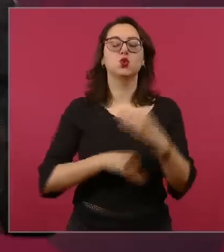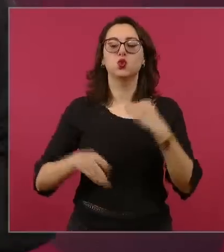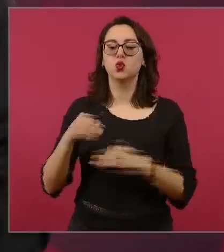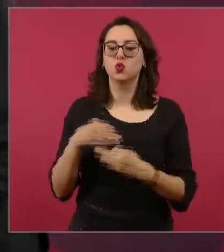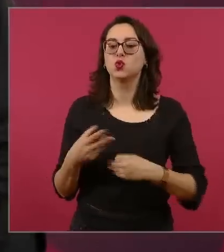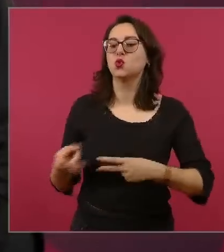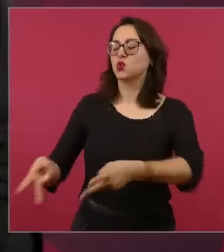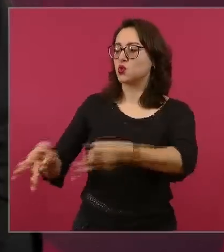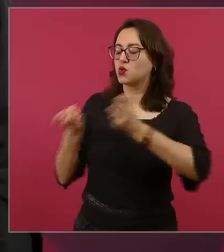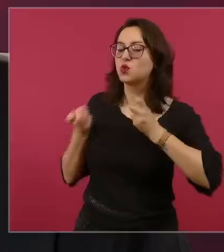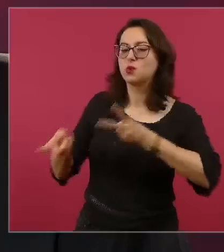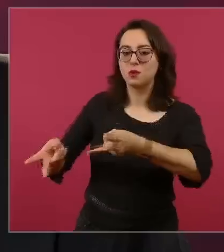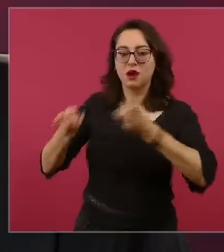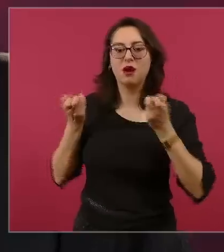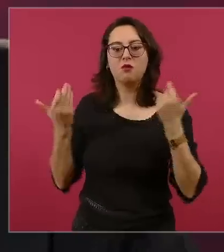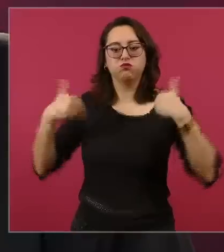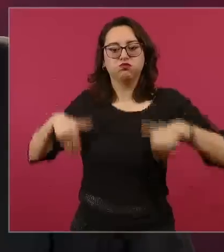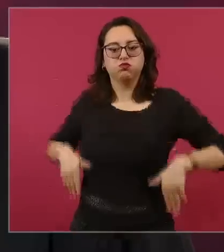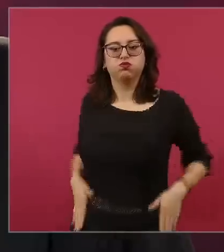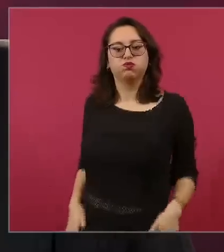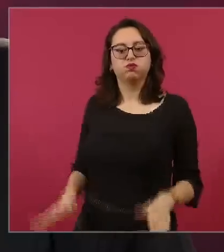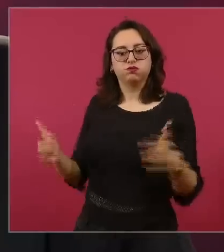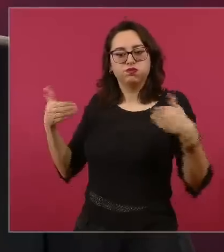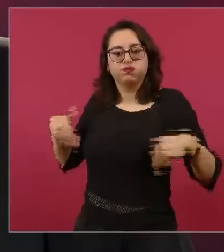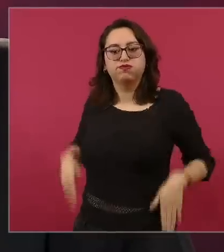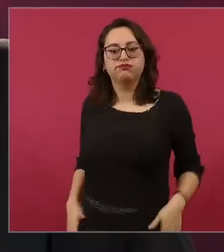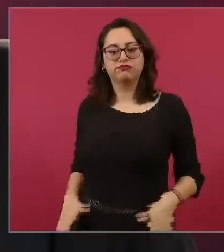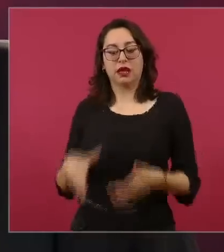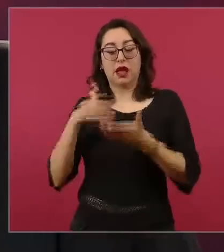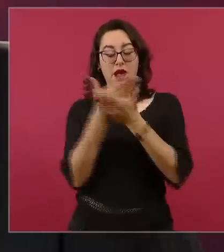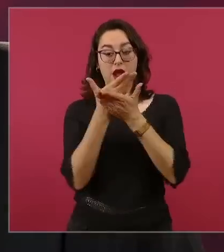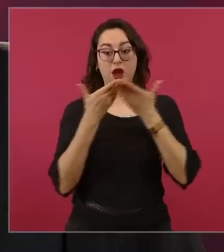y estamos avanzando.